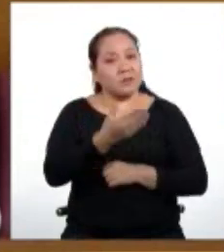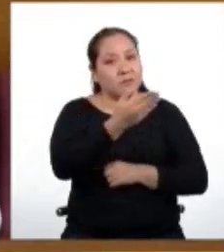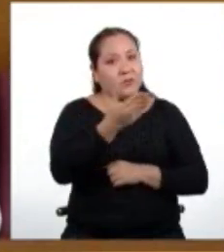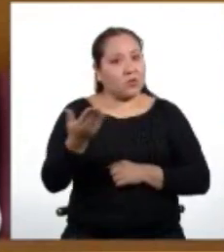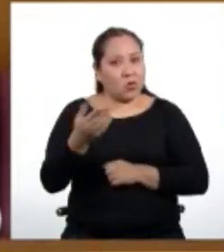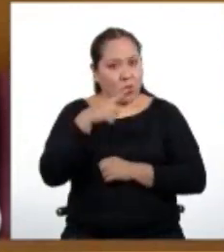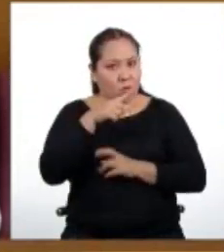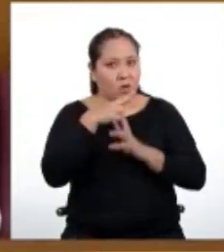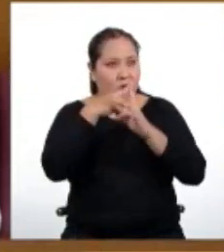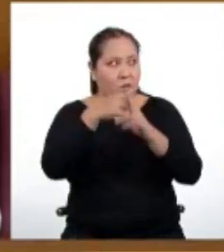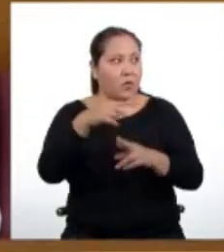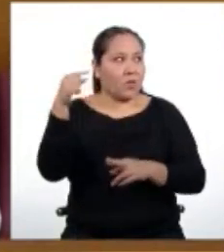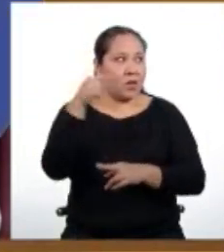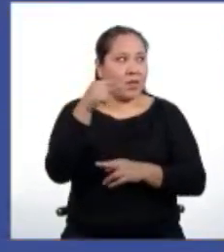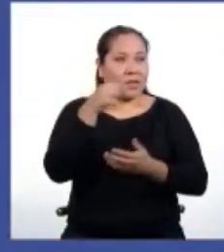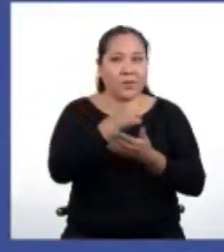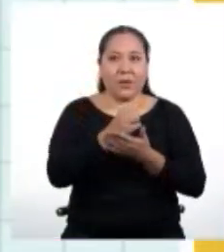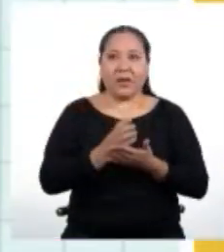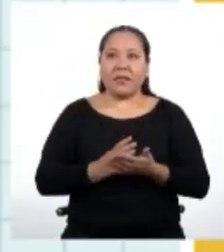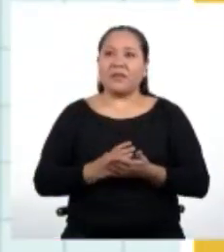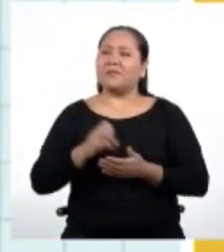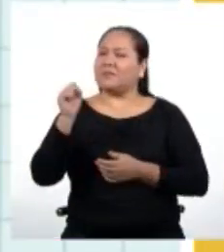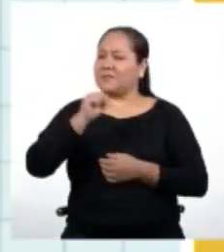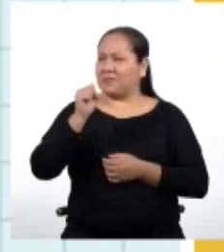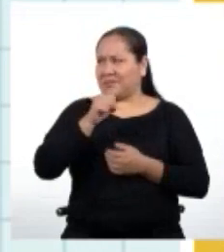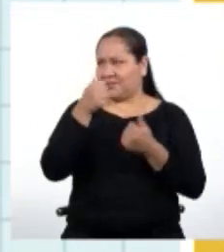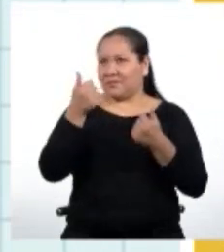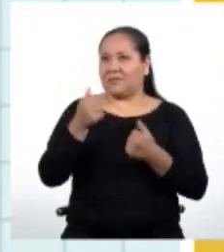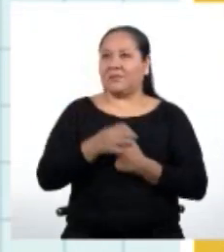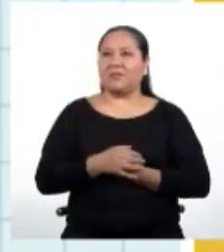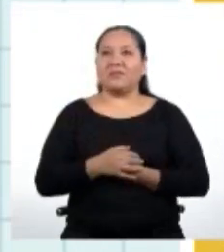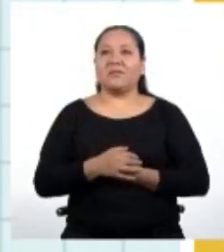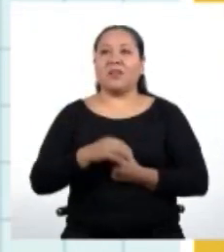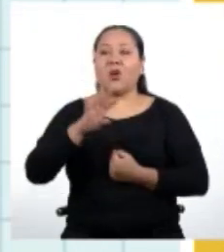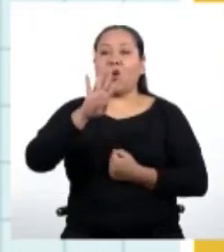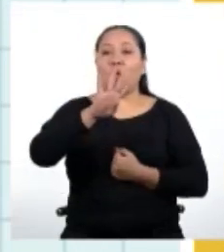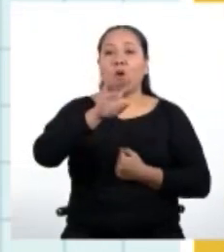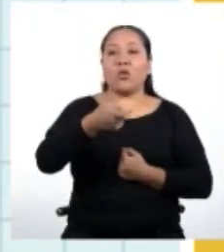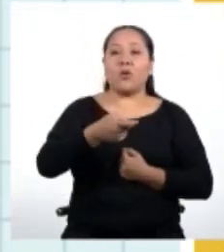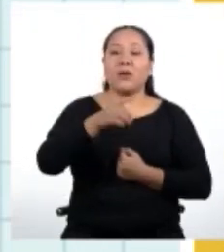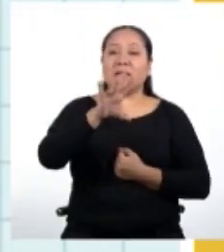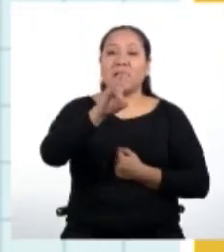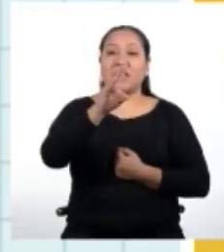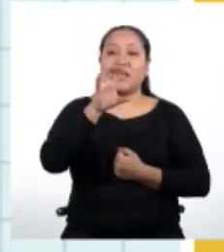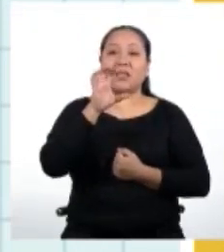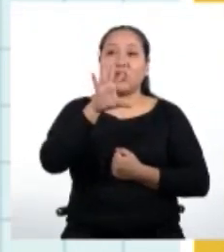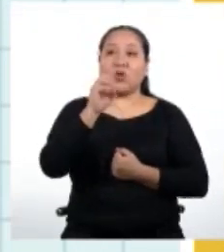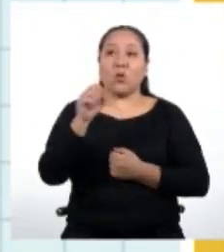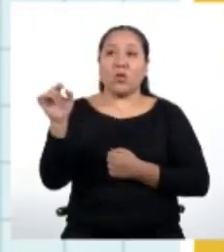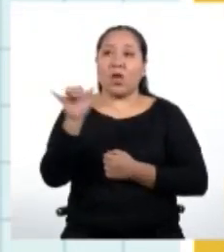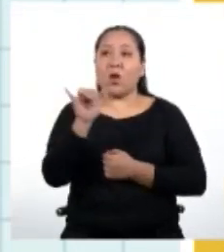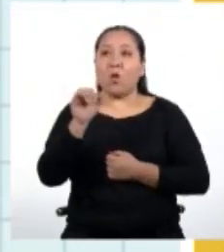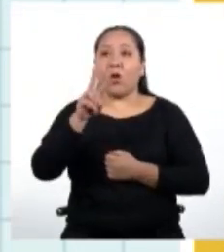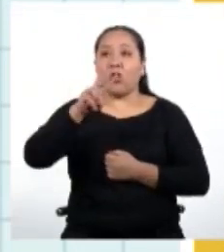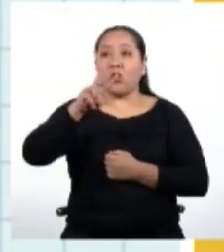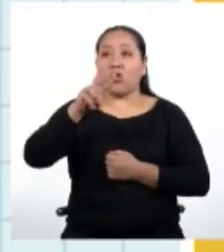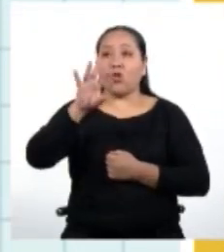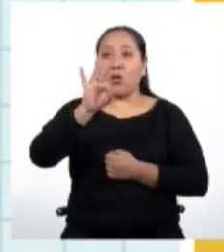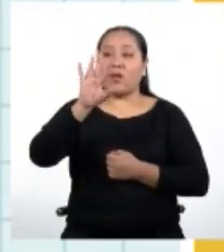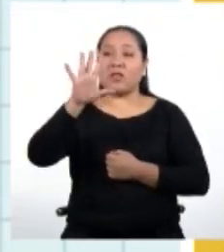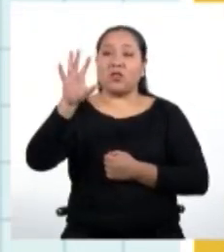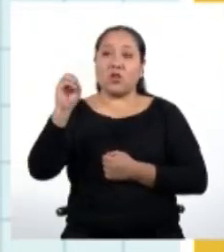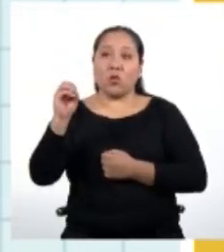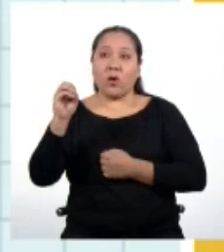¿podrías encargarte de esta operación? Por supuesto que sí. 4.750 es igual a 950,